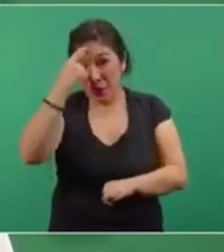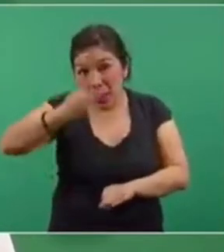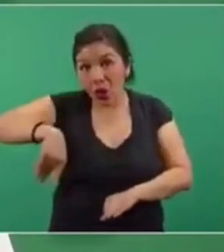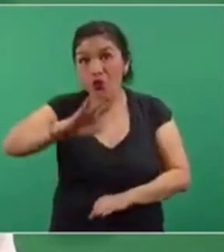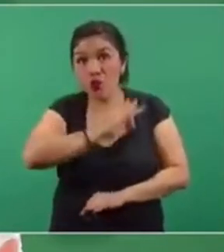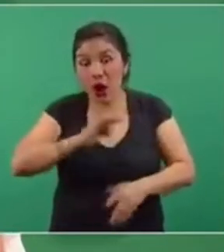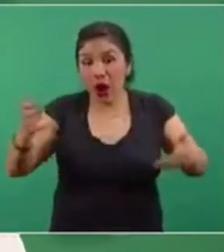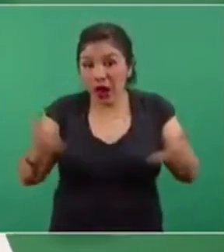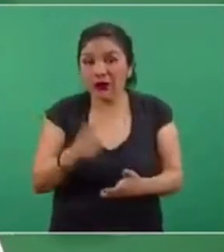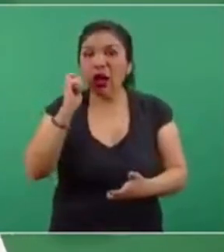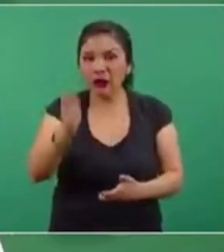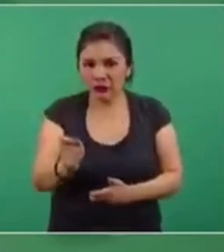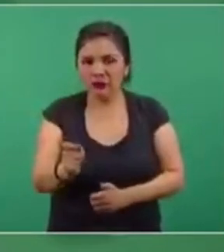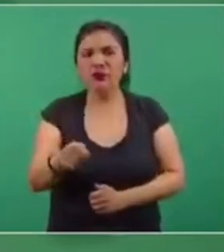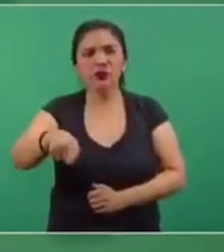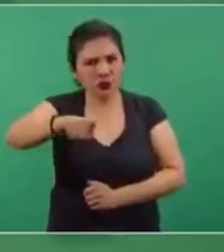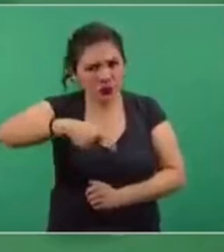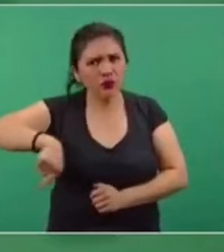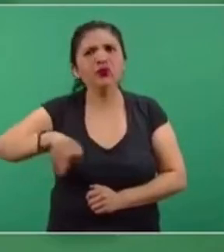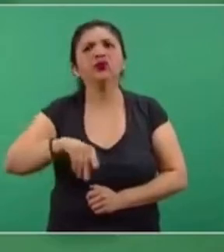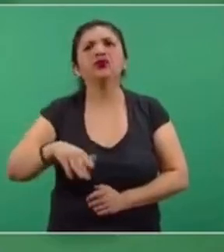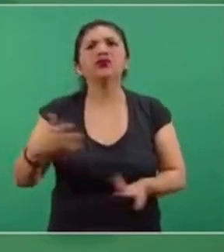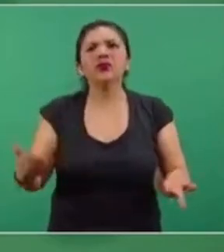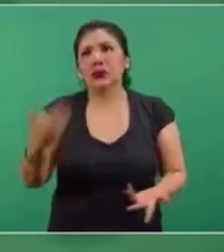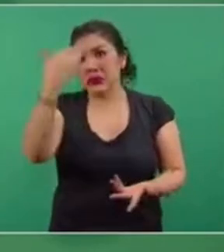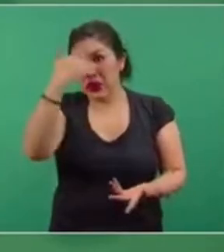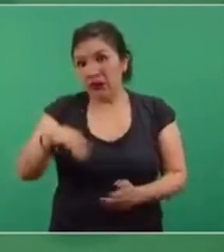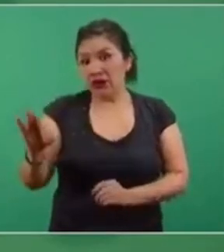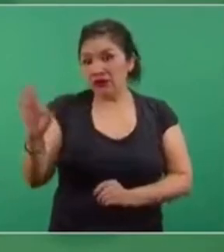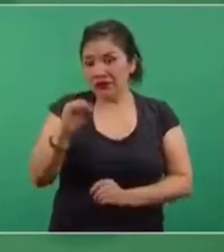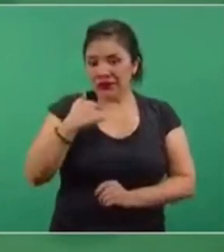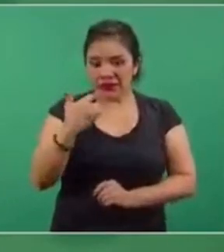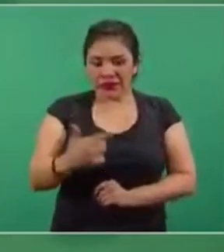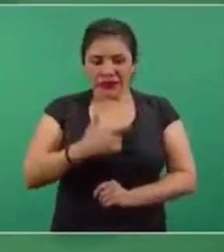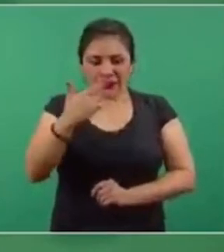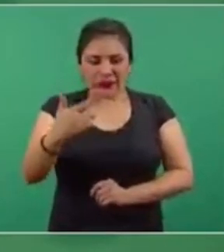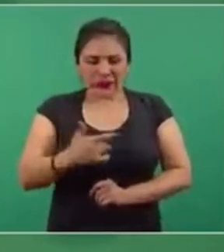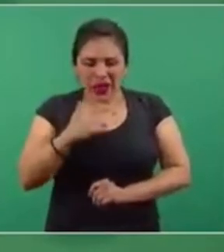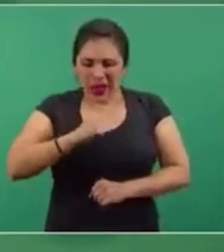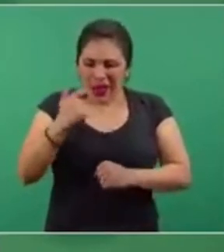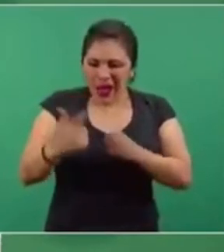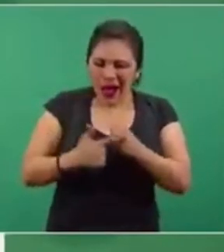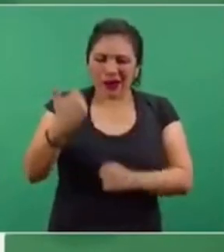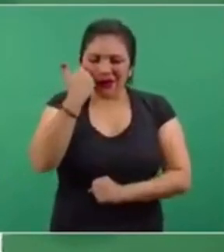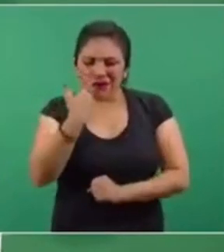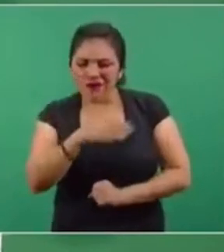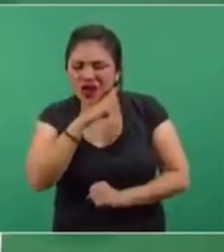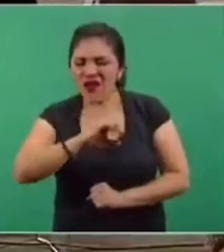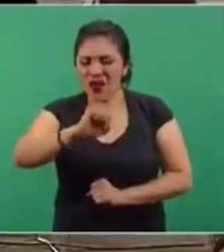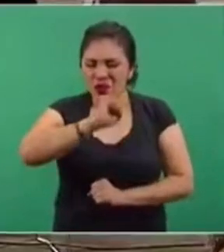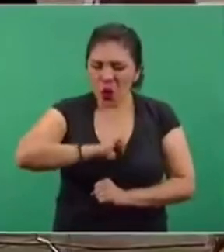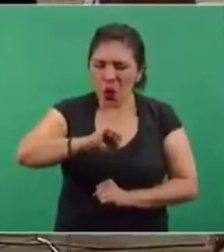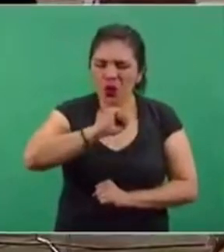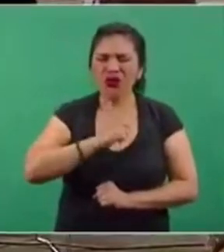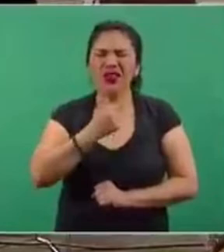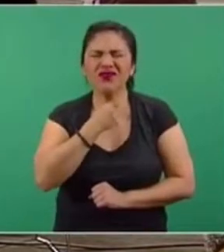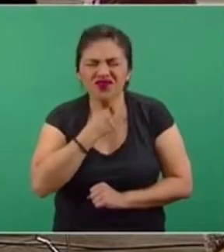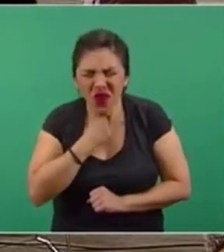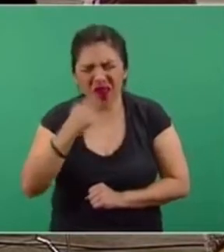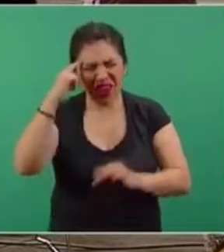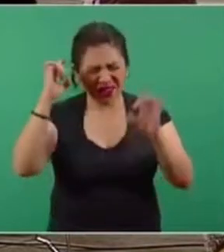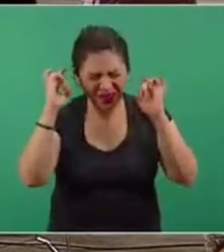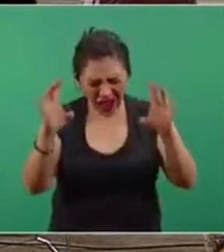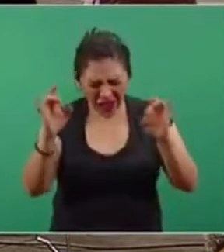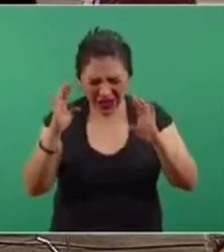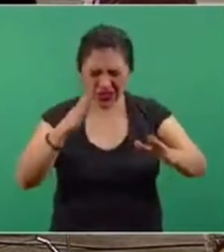es esta disposición de si se tienen síntomas, fiebre, tos, dolor de garganta, dolor de cabeza, fatiga,